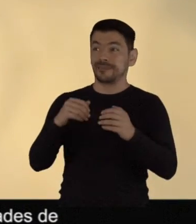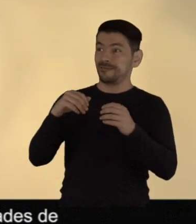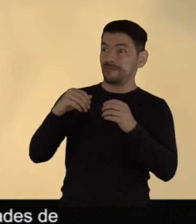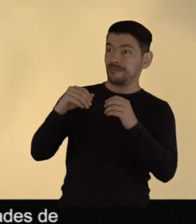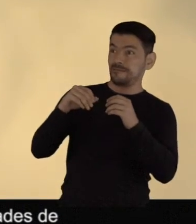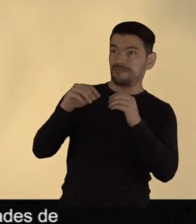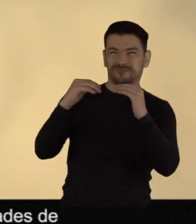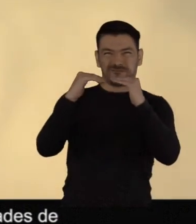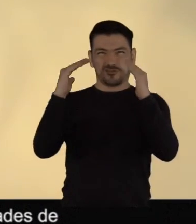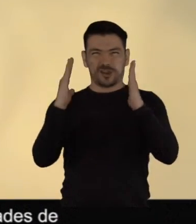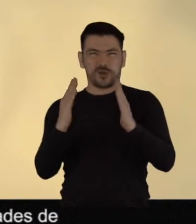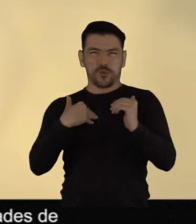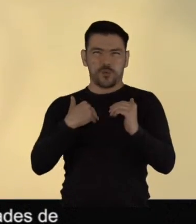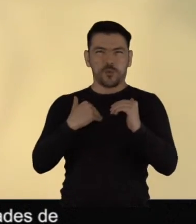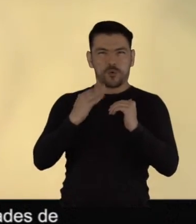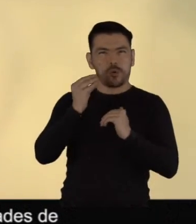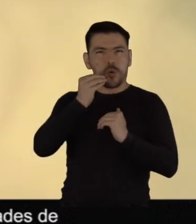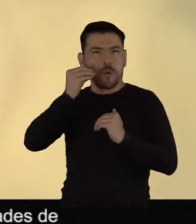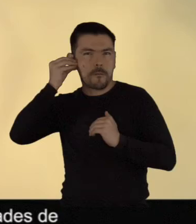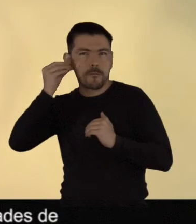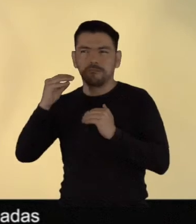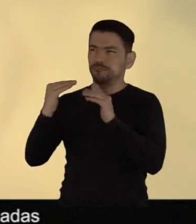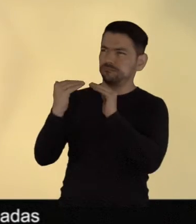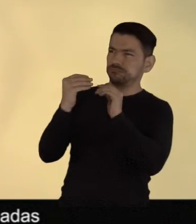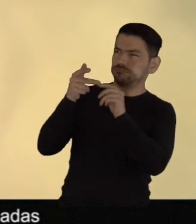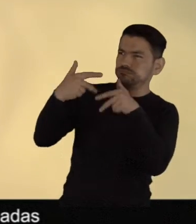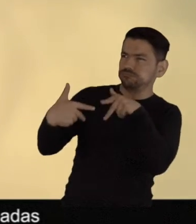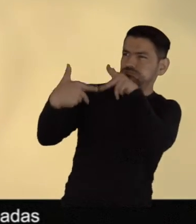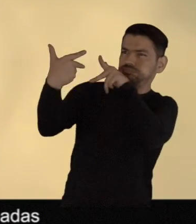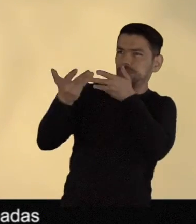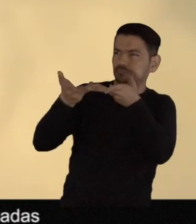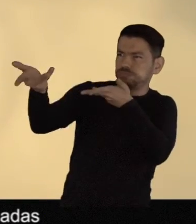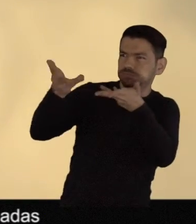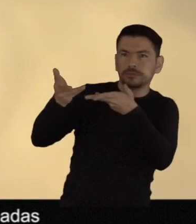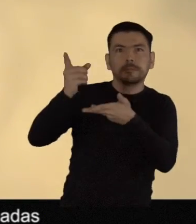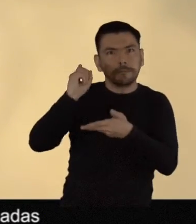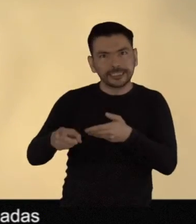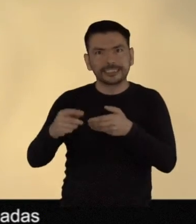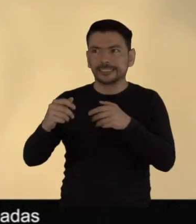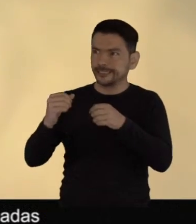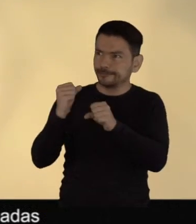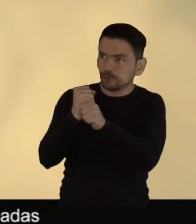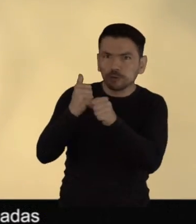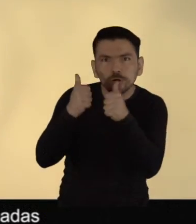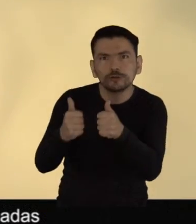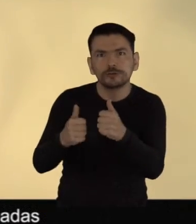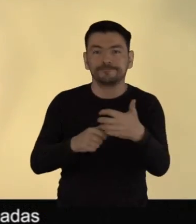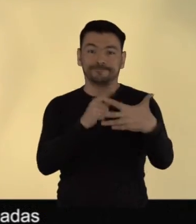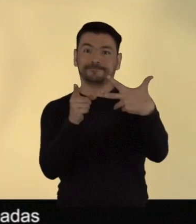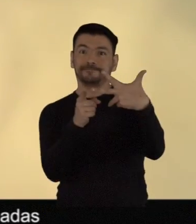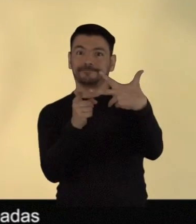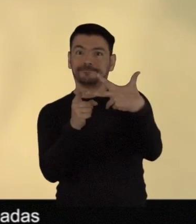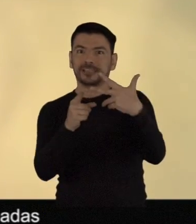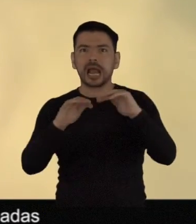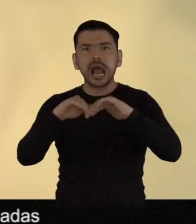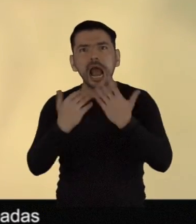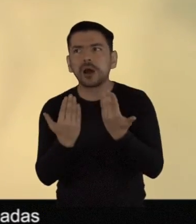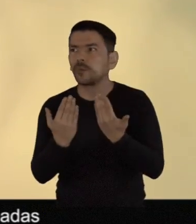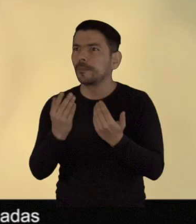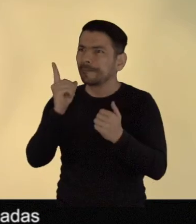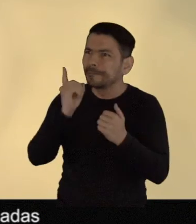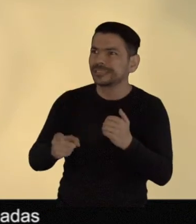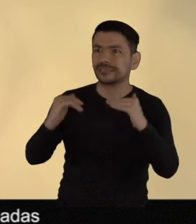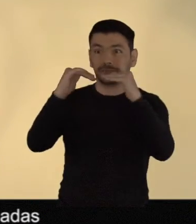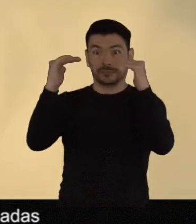distancia para todos y para todas. Tercero, escuelas seguras y equipadas que